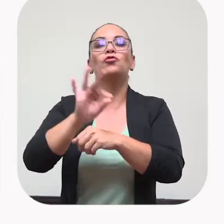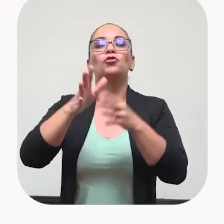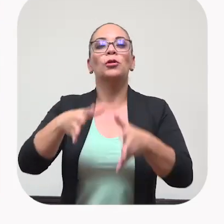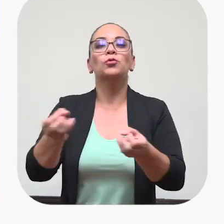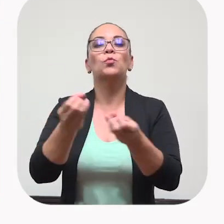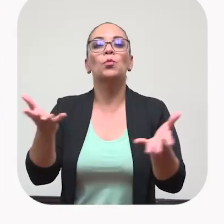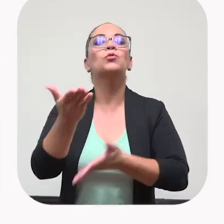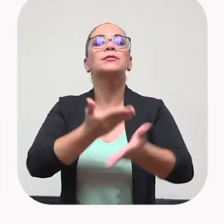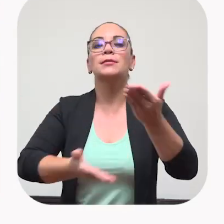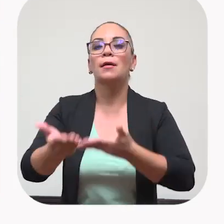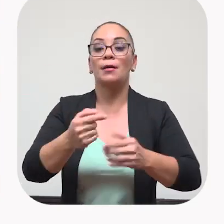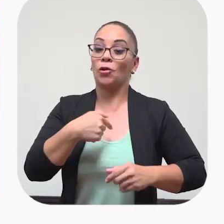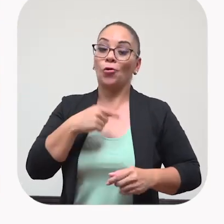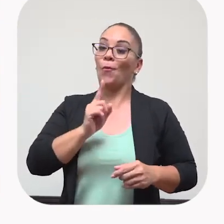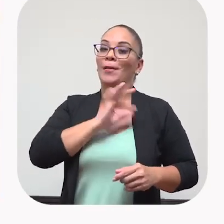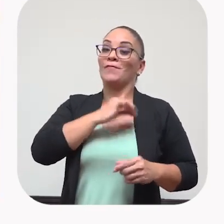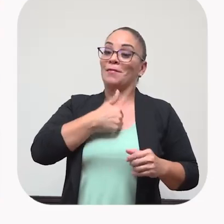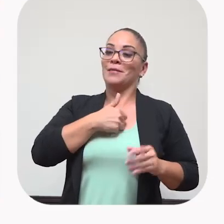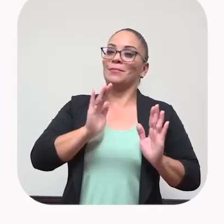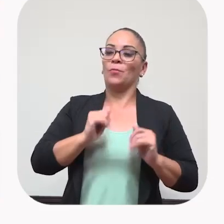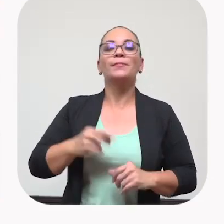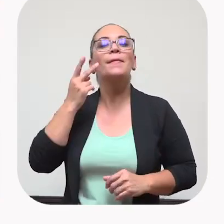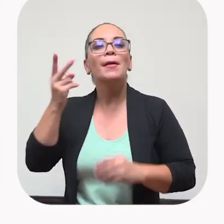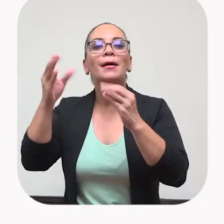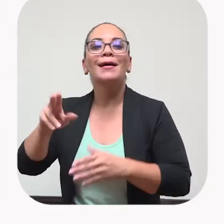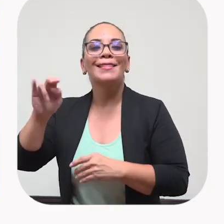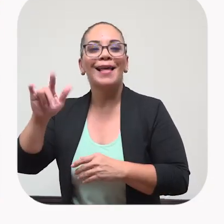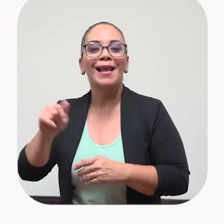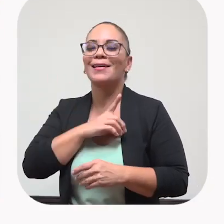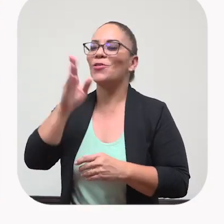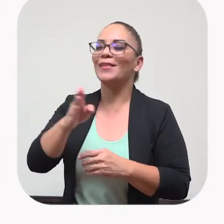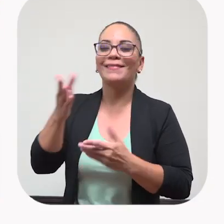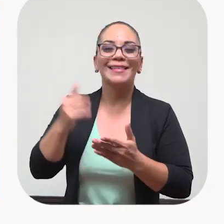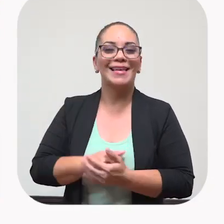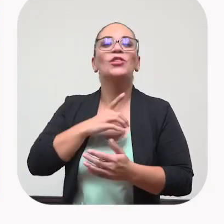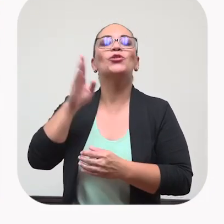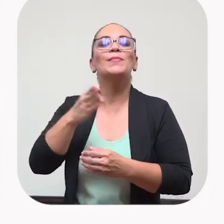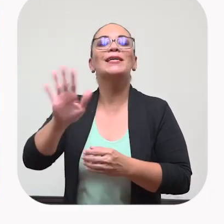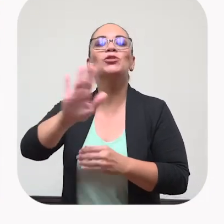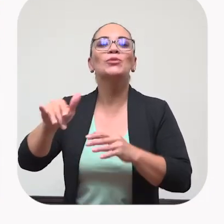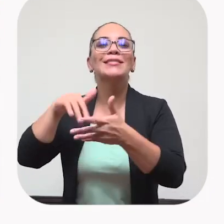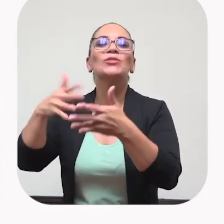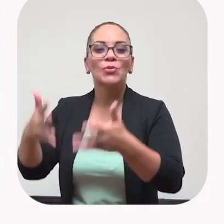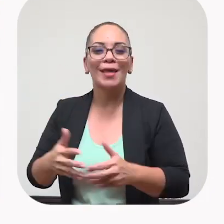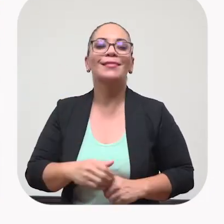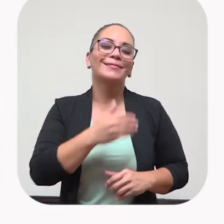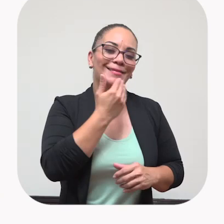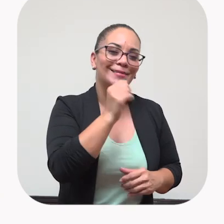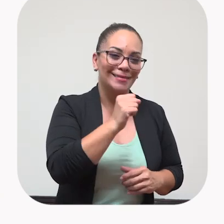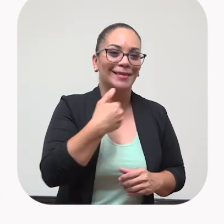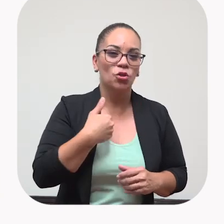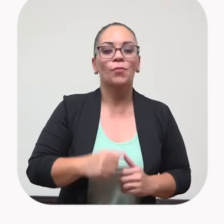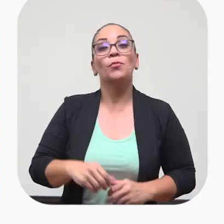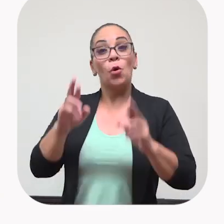servir y no servirnos. Vea, niña Nela, que Dios me la bendiga y que Dios bendiga a sus estudiantes. Sí, señor.